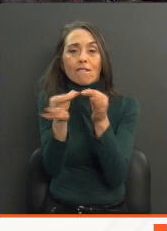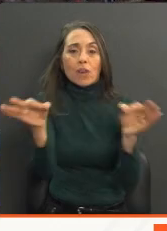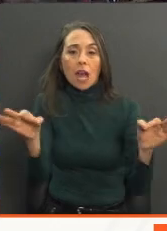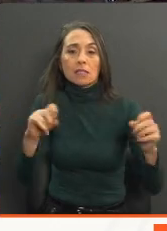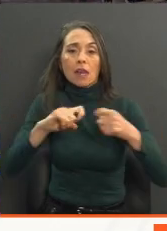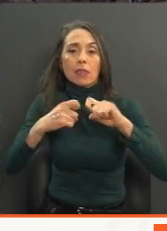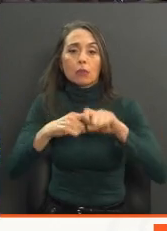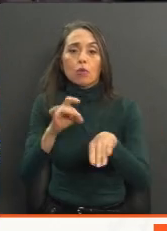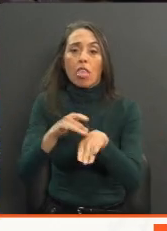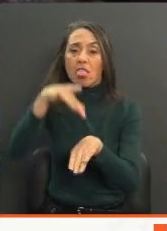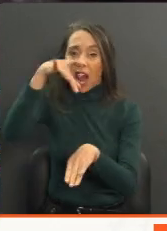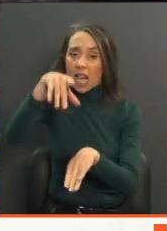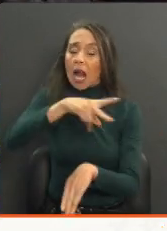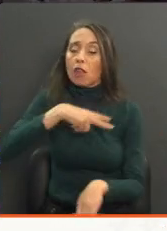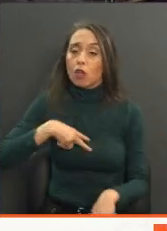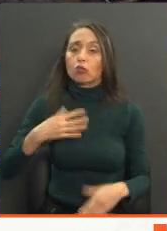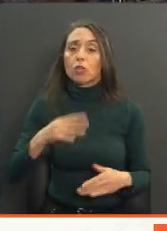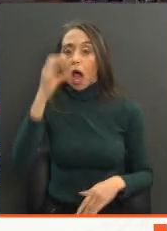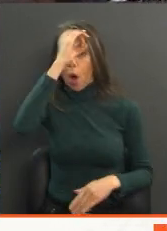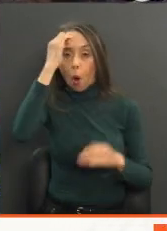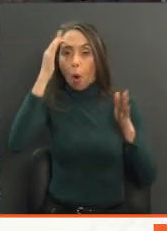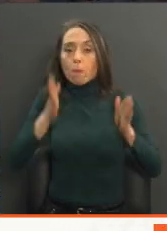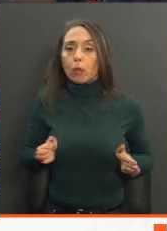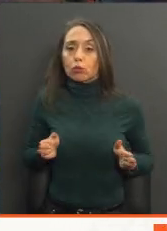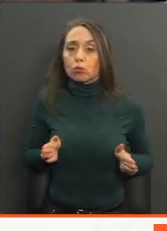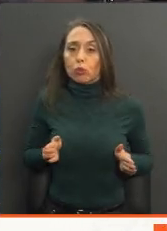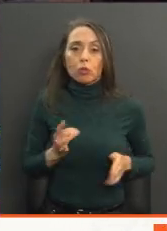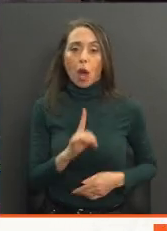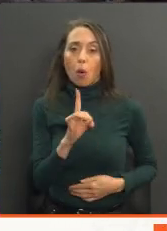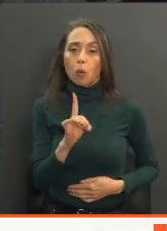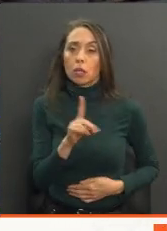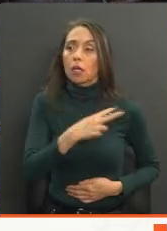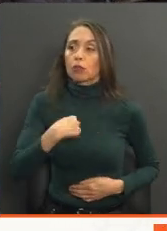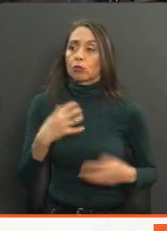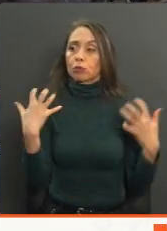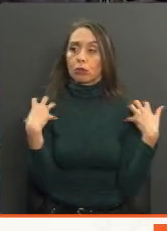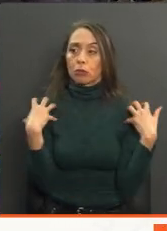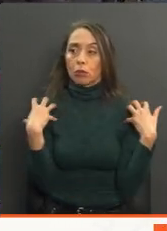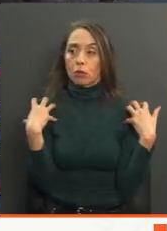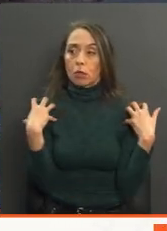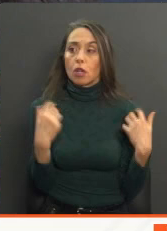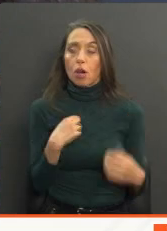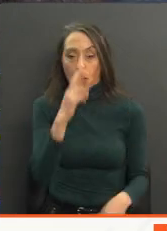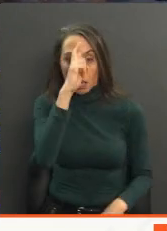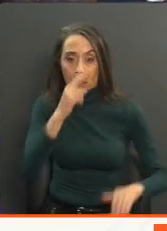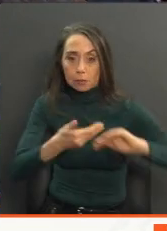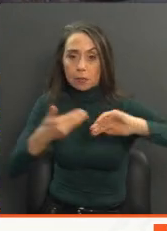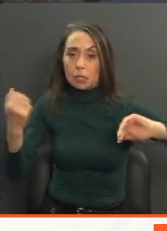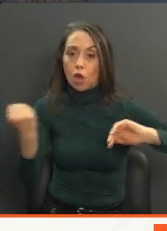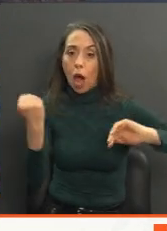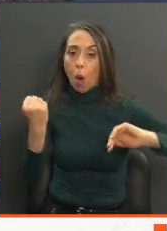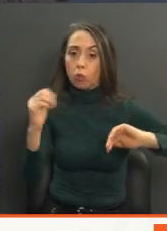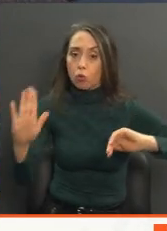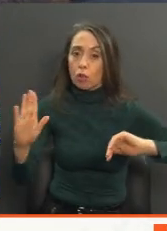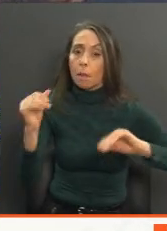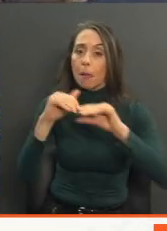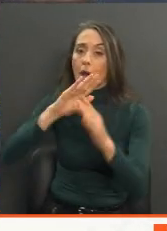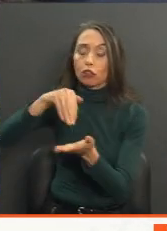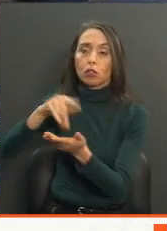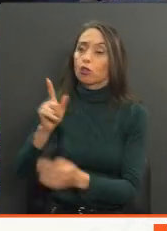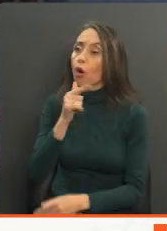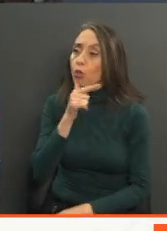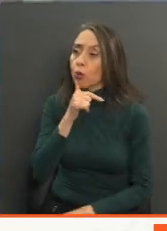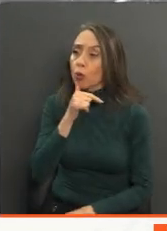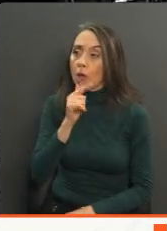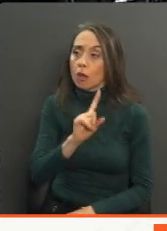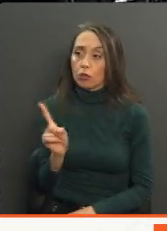sensible, pero nosotros hemos fijado una posición y tenemos una postura única que es lo que nos corresponde. Y el respeto a la autonomía del Banco Central, eso no está en duda en